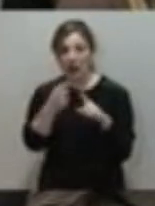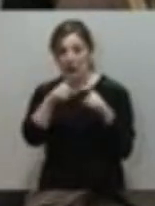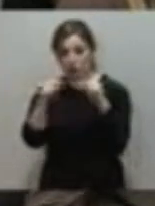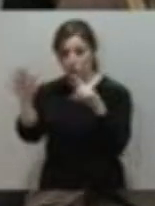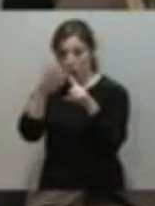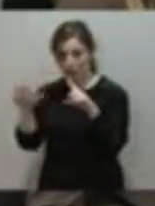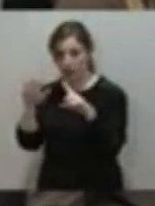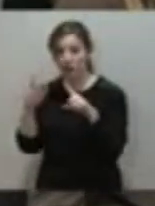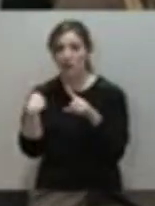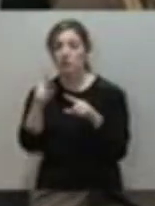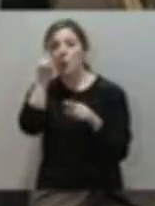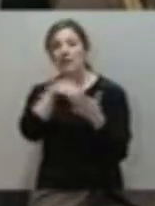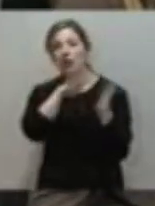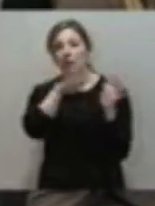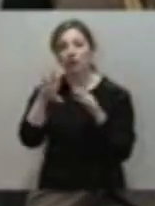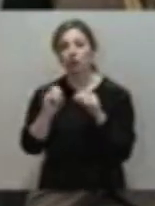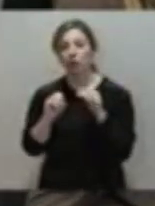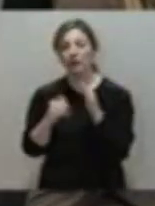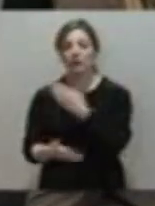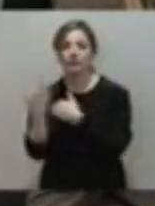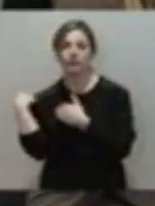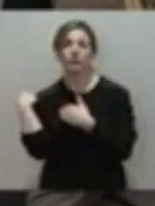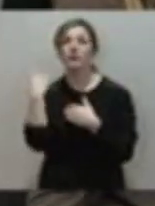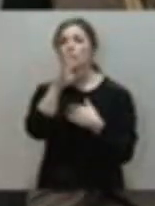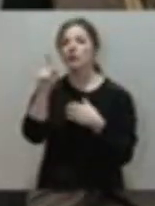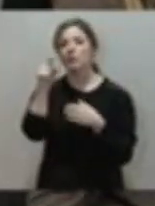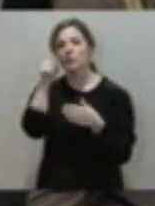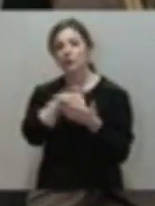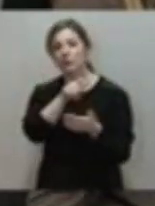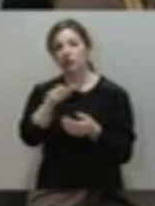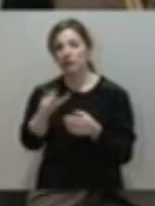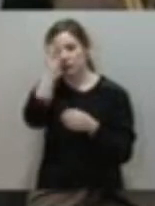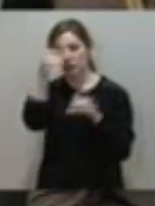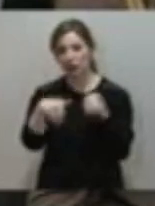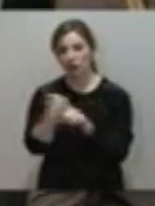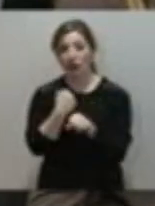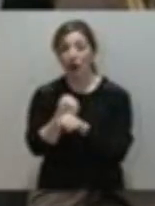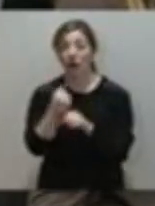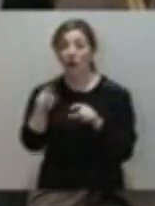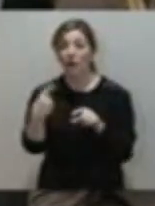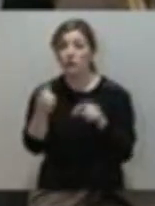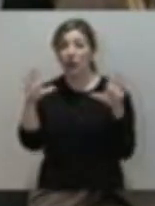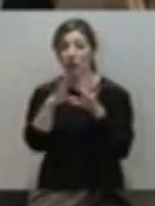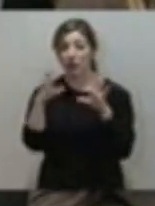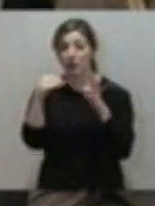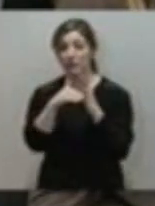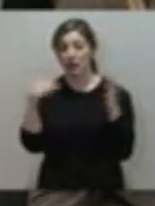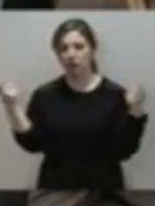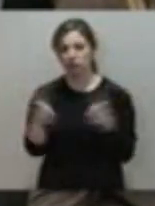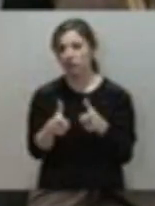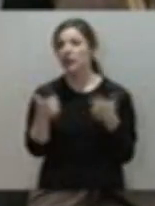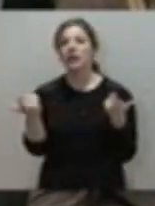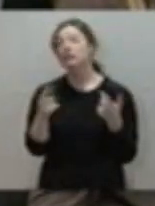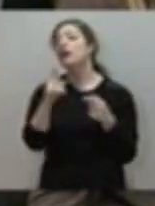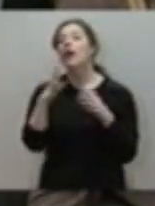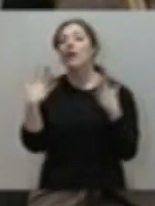En 1990 había 40.000 mineros que tras la fallida reconversión se quedaron en 10.000 una década más tarde. Diez